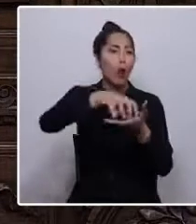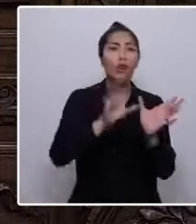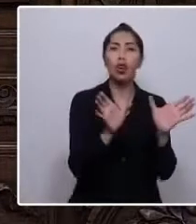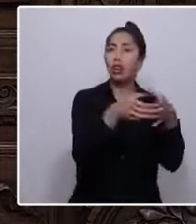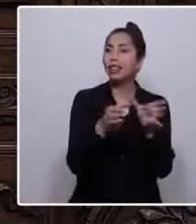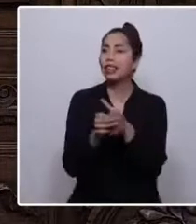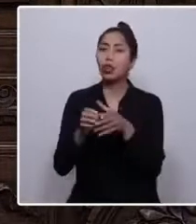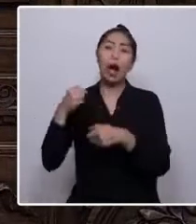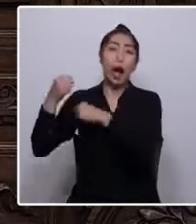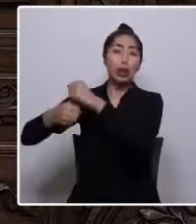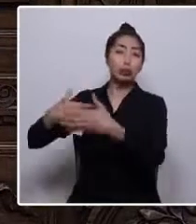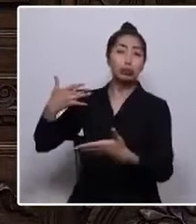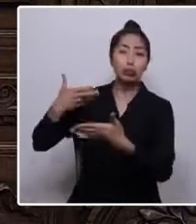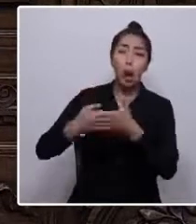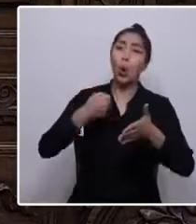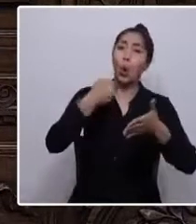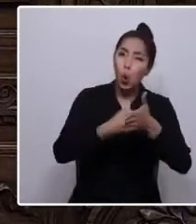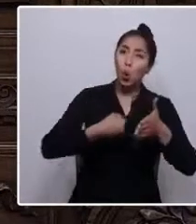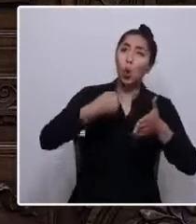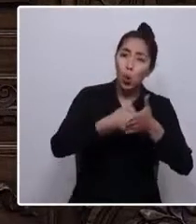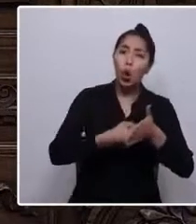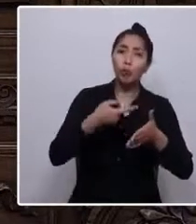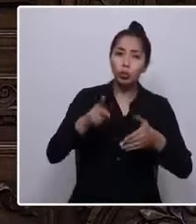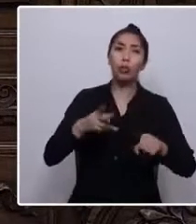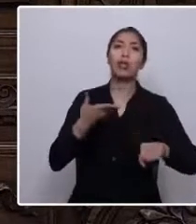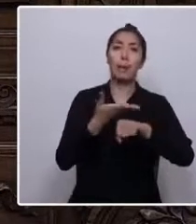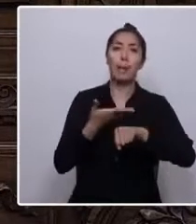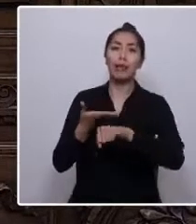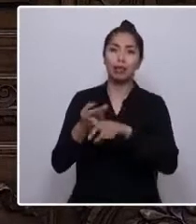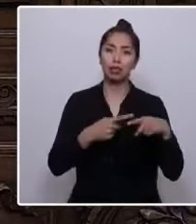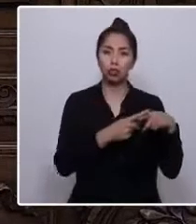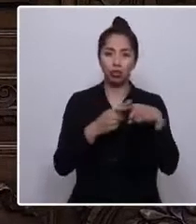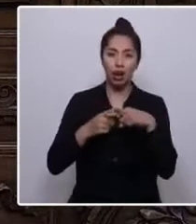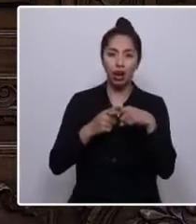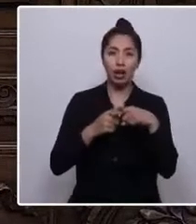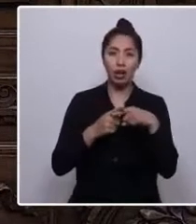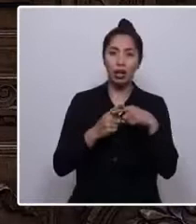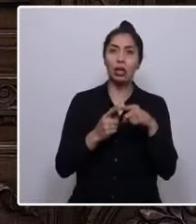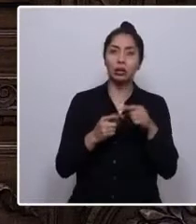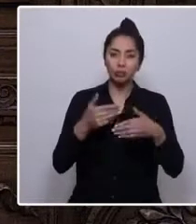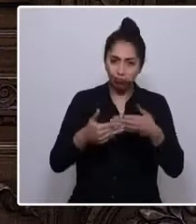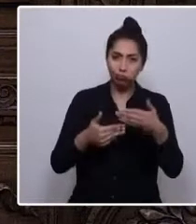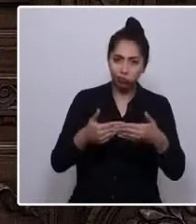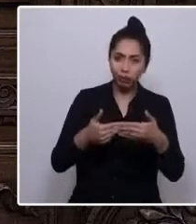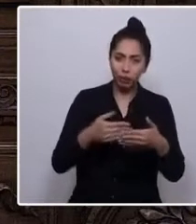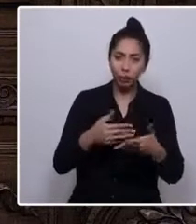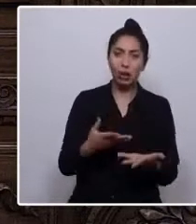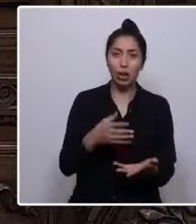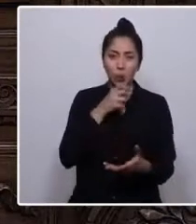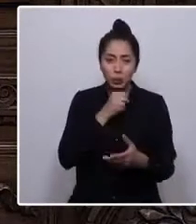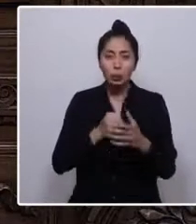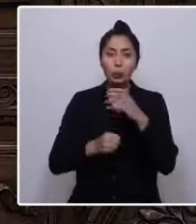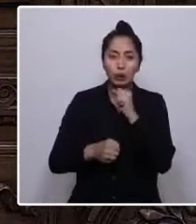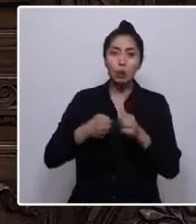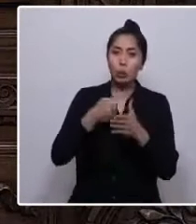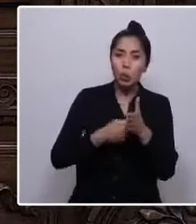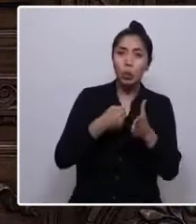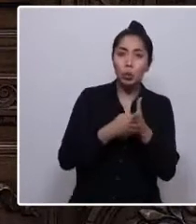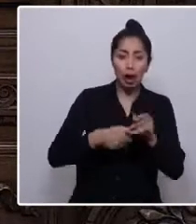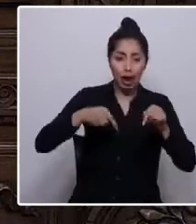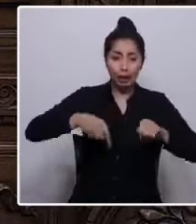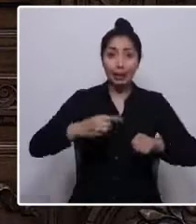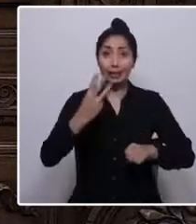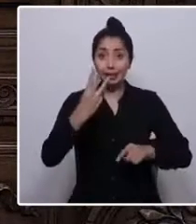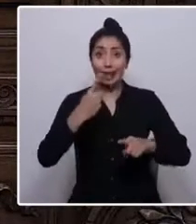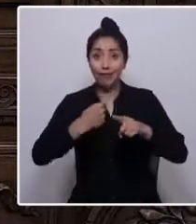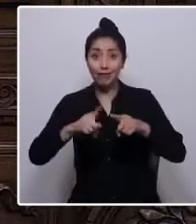años luchando y empujando sus demandas sociales, paso a paso de manera incansable. Y a pesar de que aquí tres veces se votó en contra de la